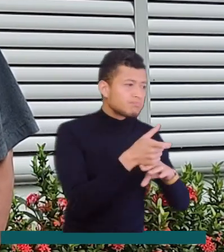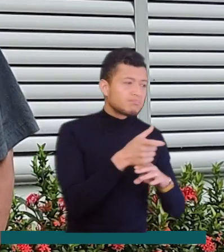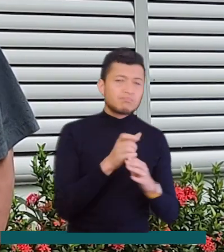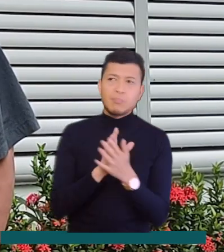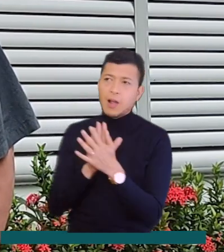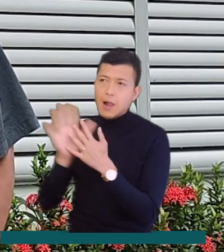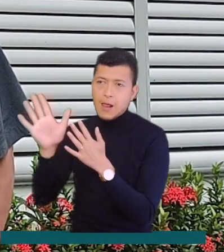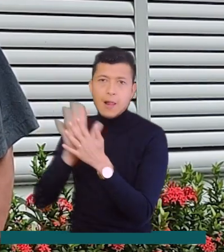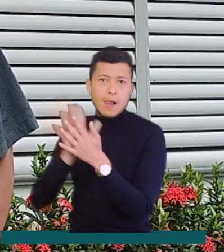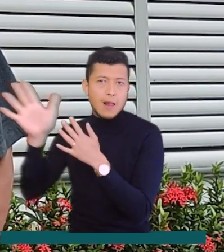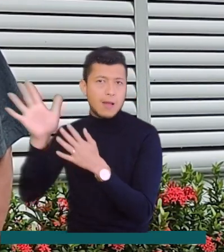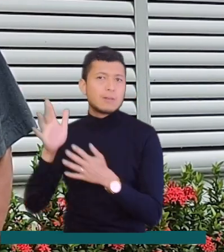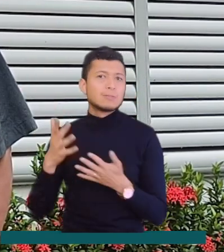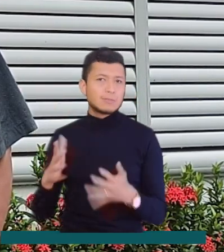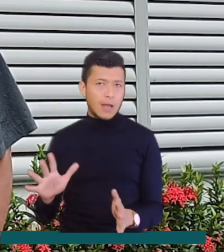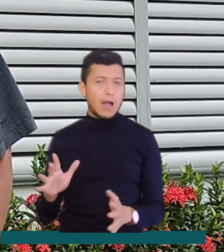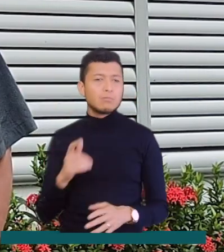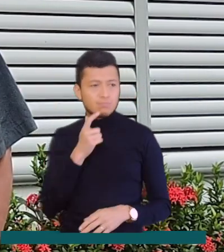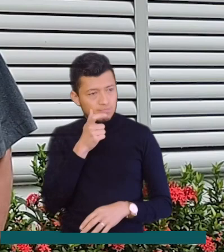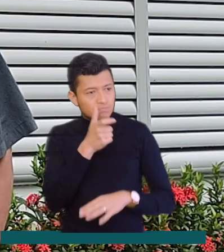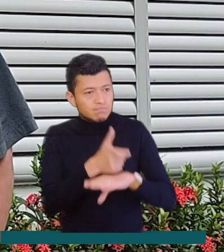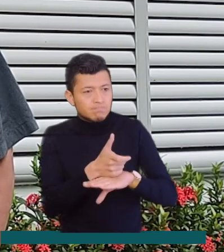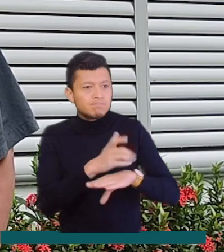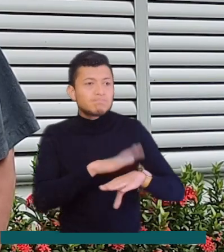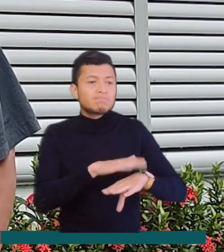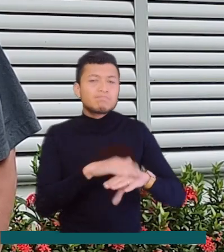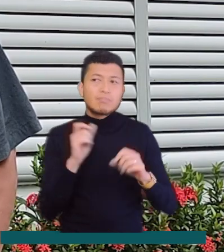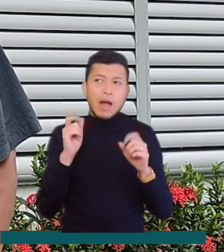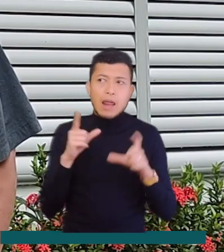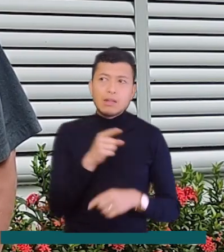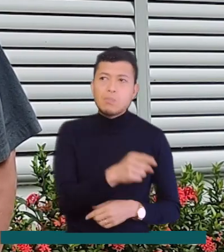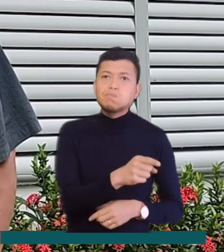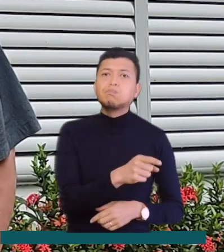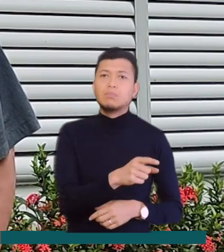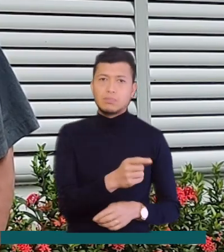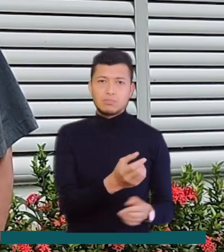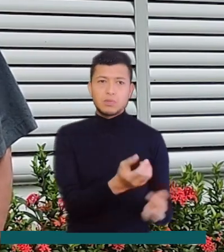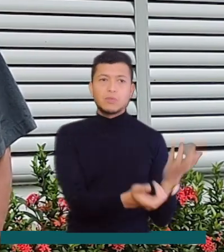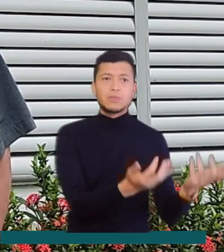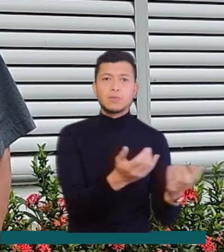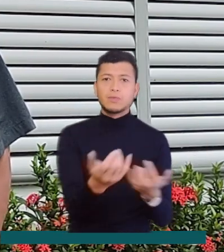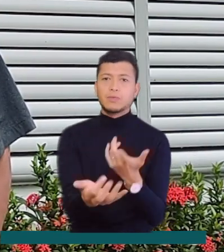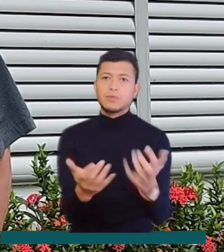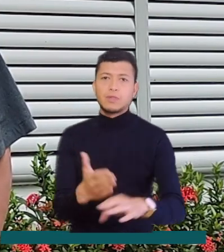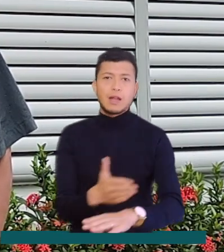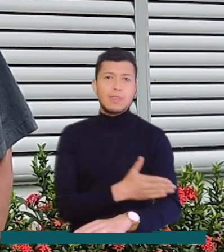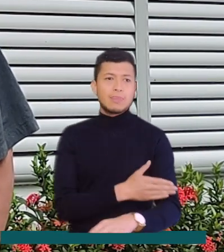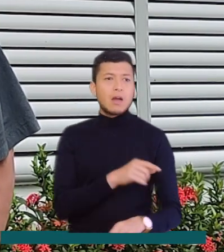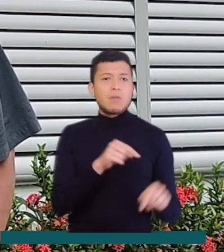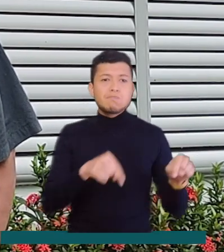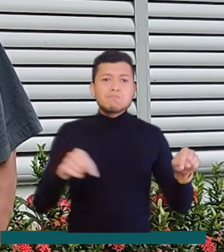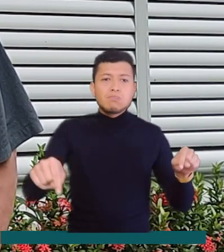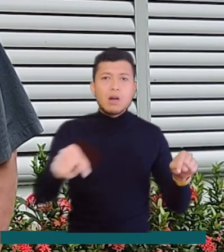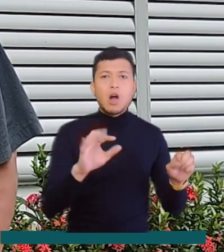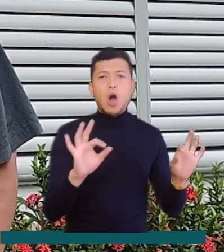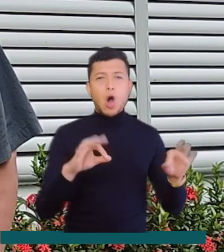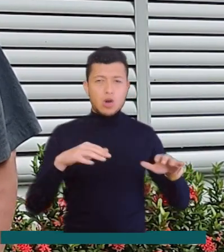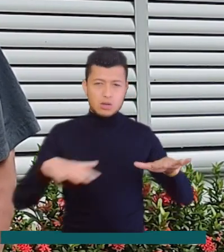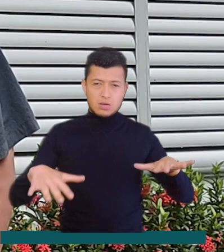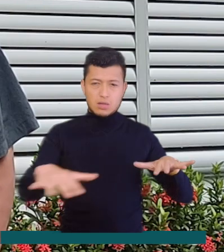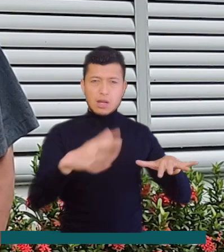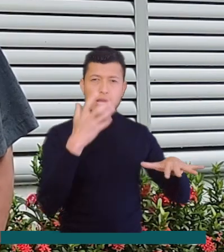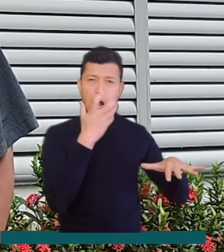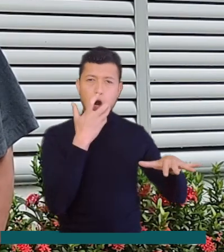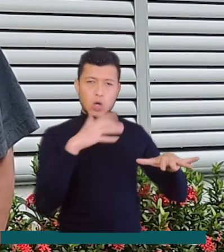el reporte, haciendo las alertas tempranas sobre los focos de incendios o focos o puntos de calor que